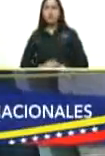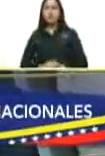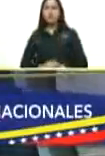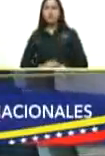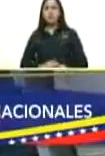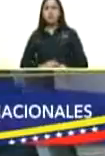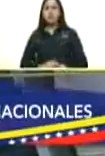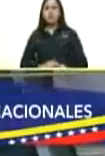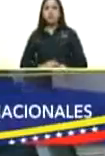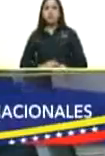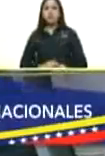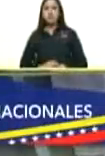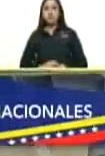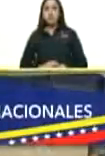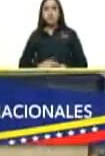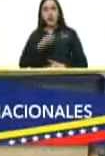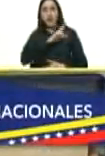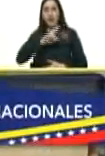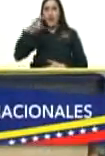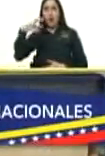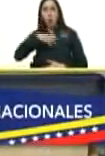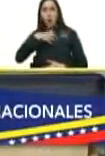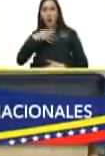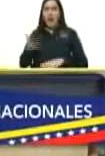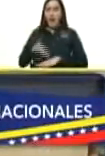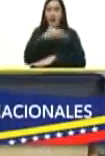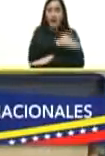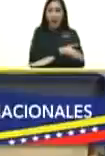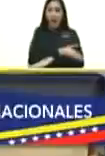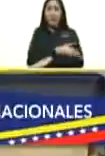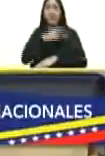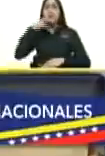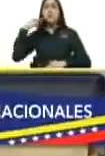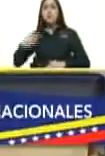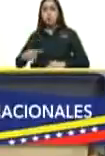El récord Guinness anterior lo tenía Rusia